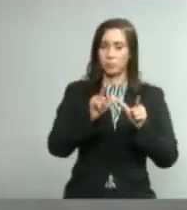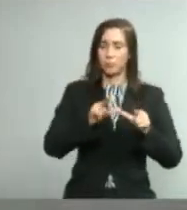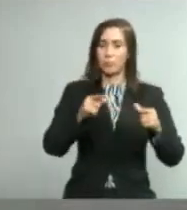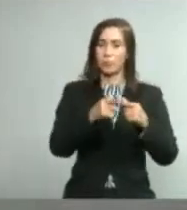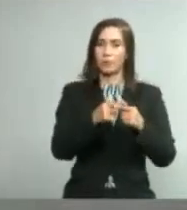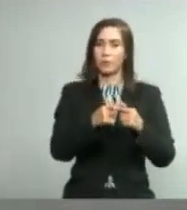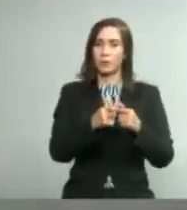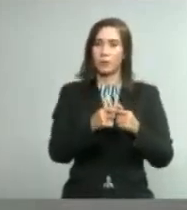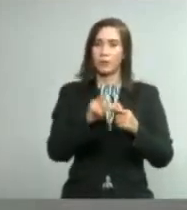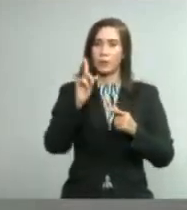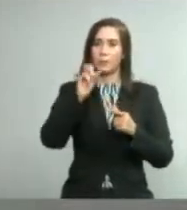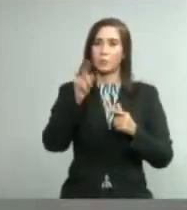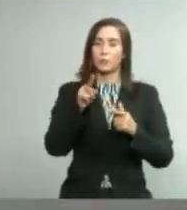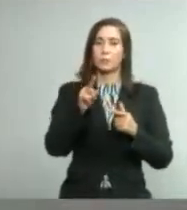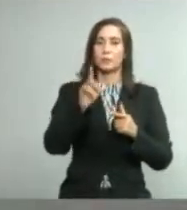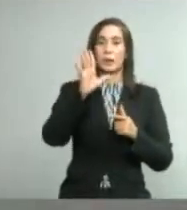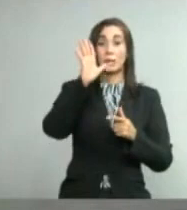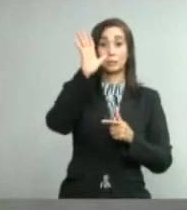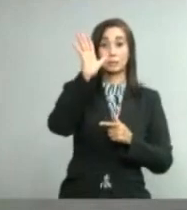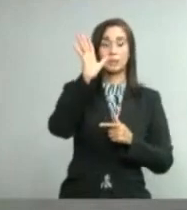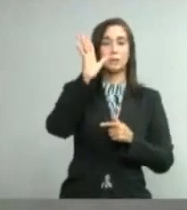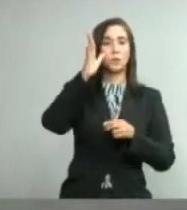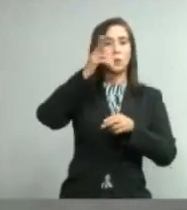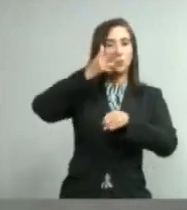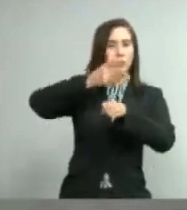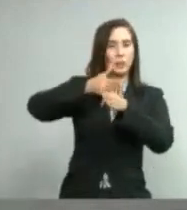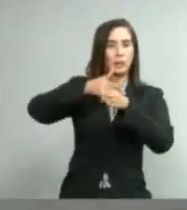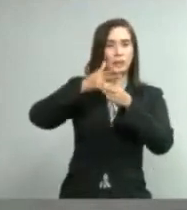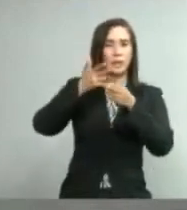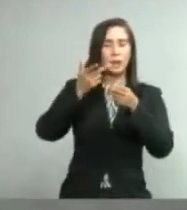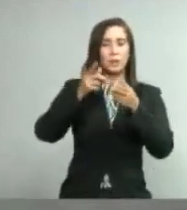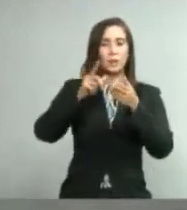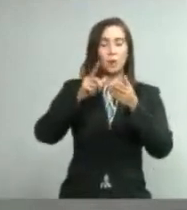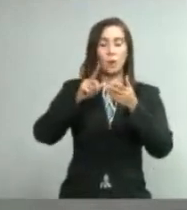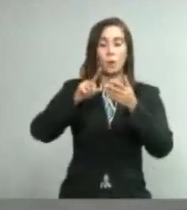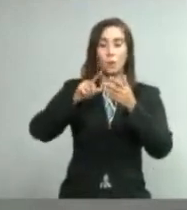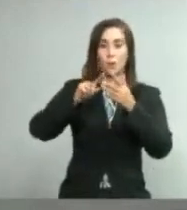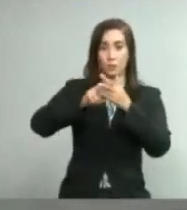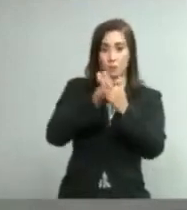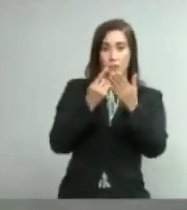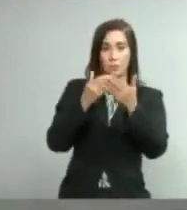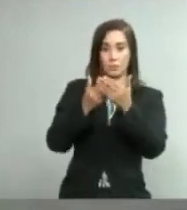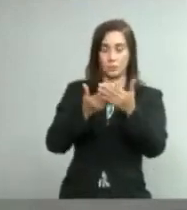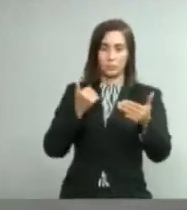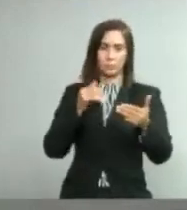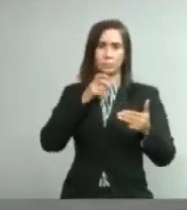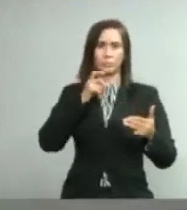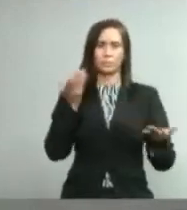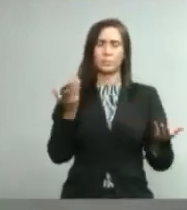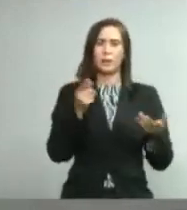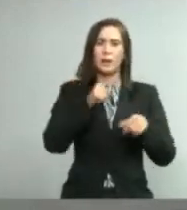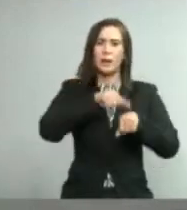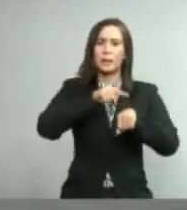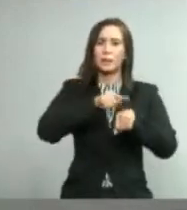se realizará hasta las 5 de la tarde tomando en cuenta el toque de queda o continuará más allá en todos los sectores